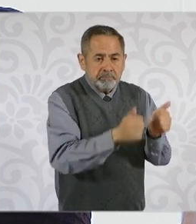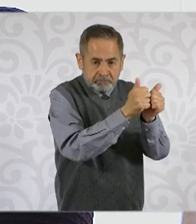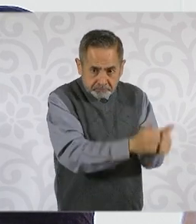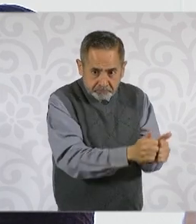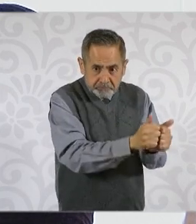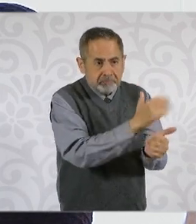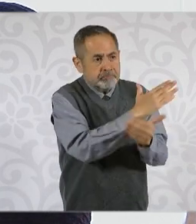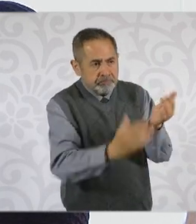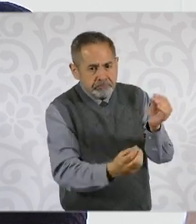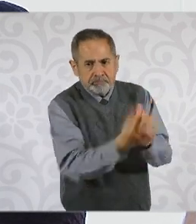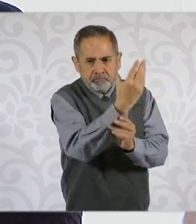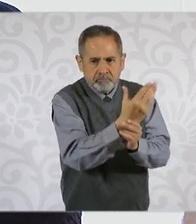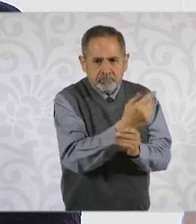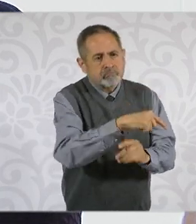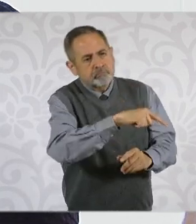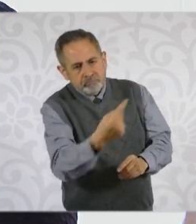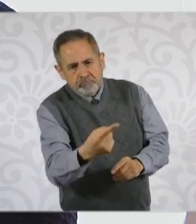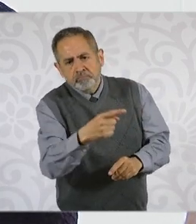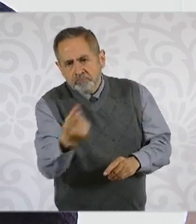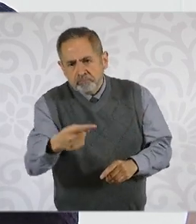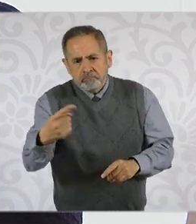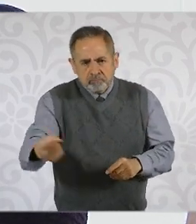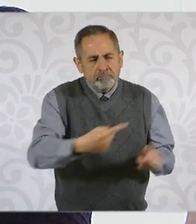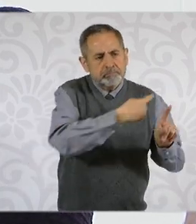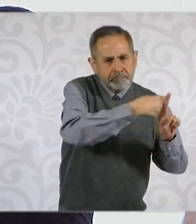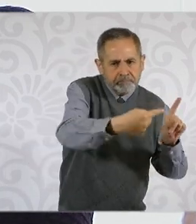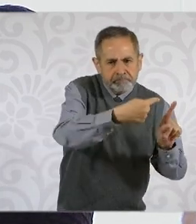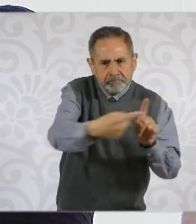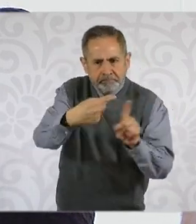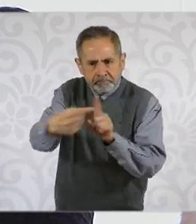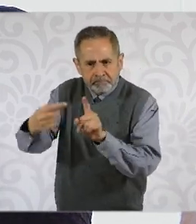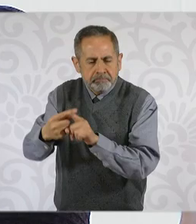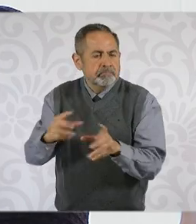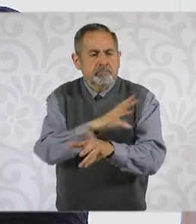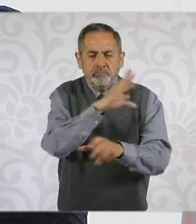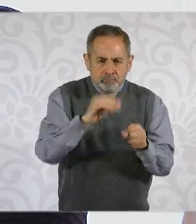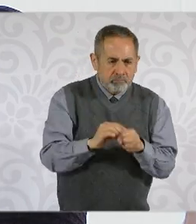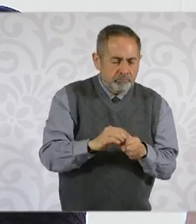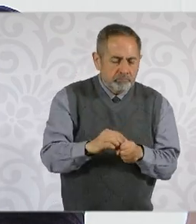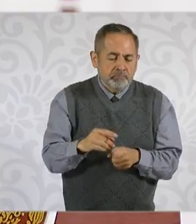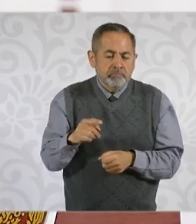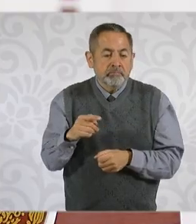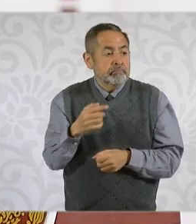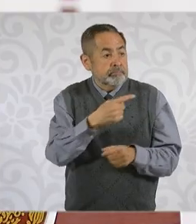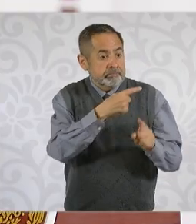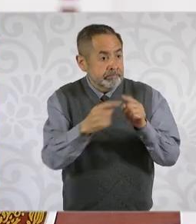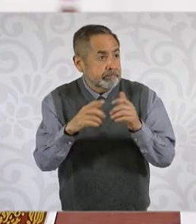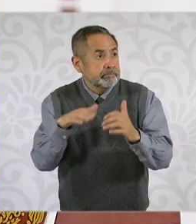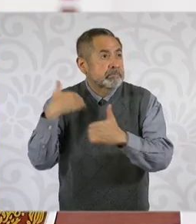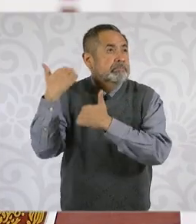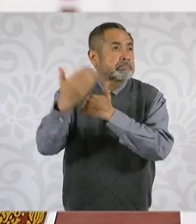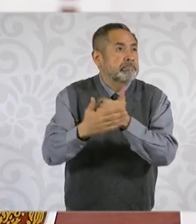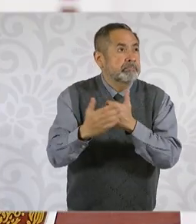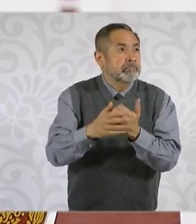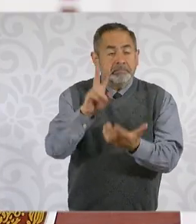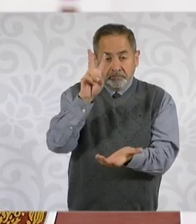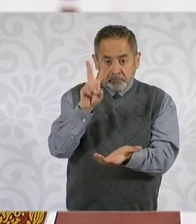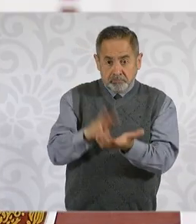Y la parte restante en la elección federal ordinaria del año